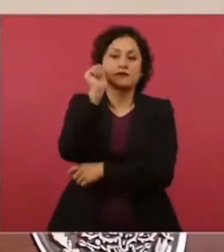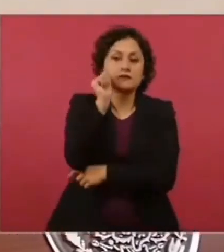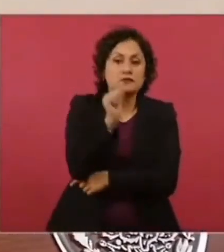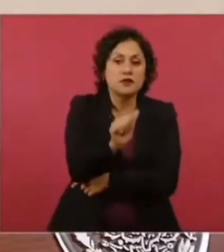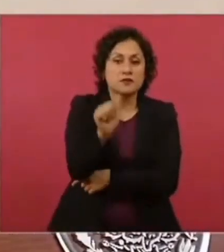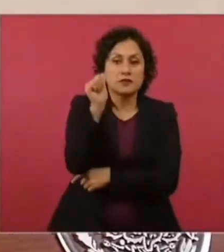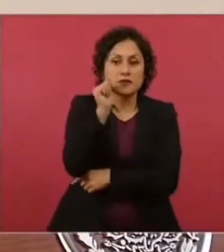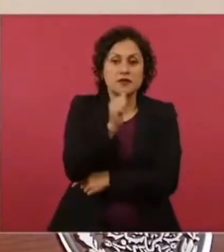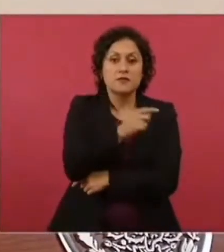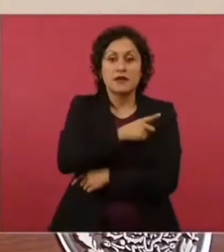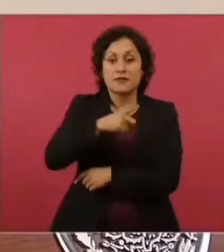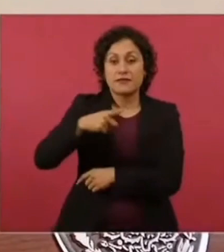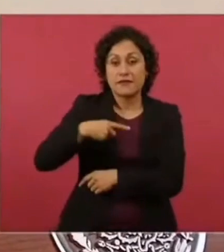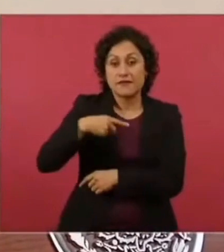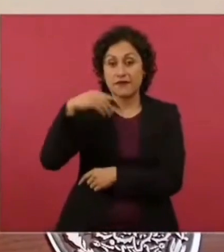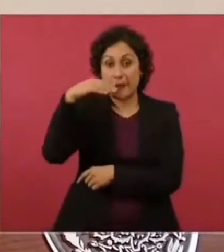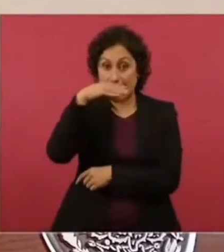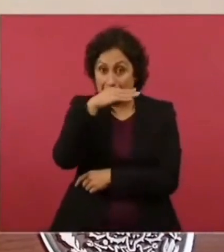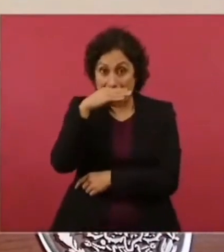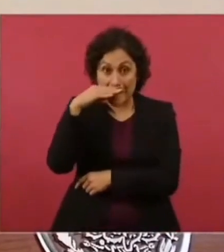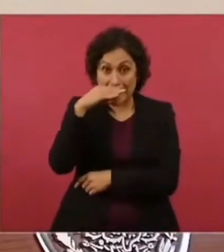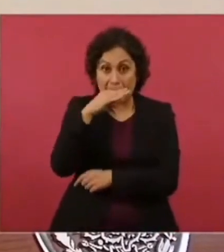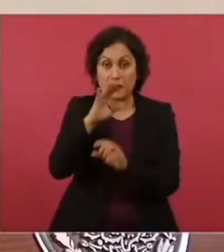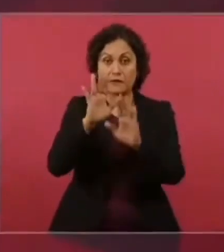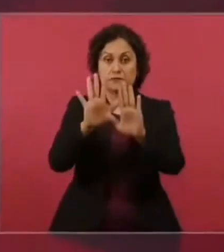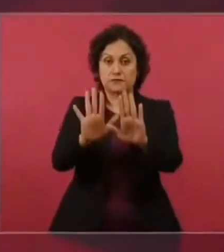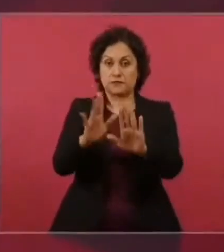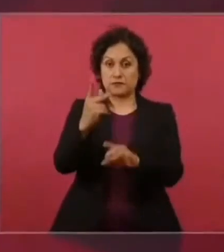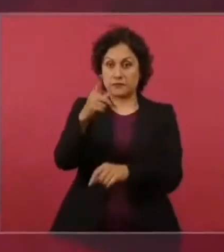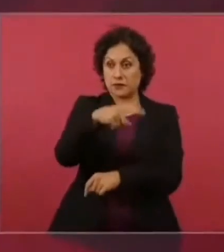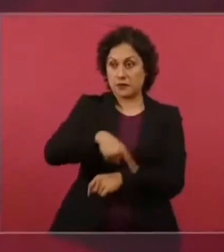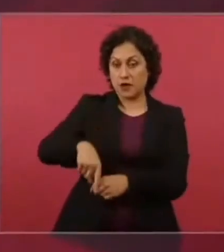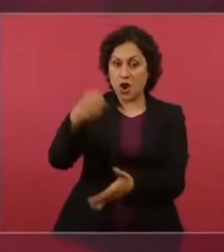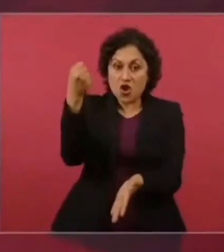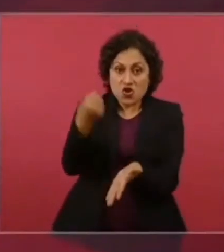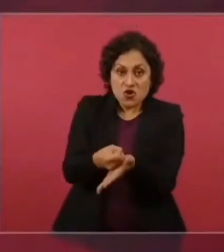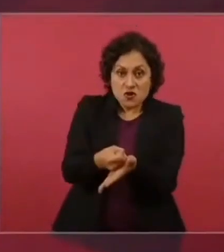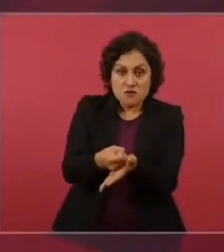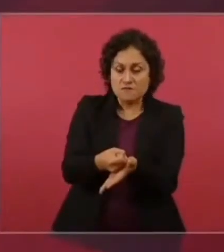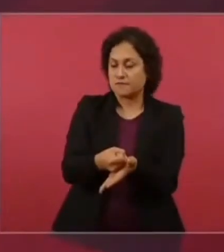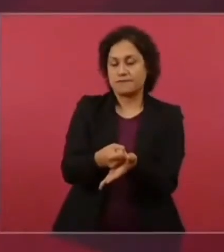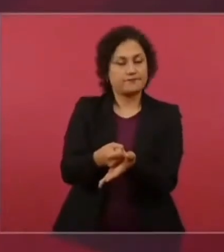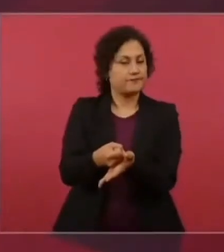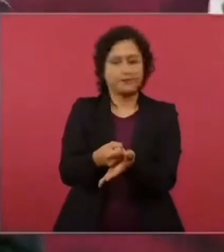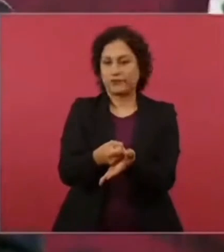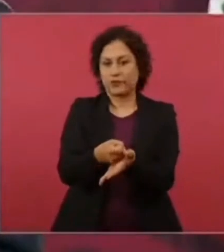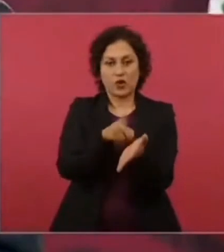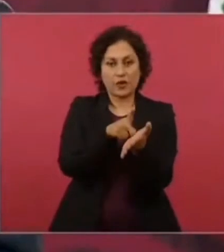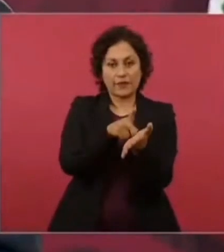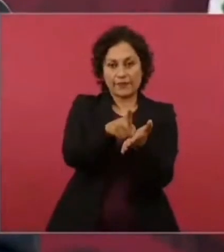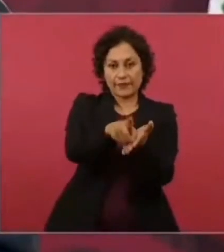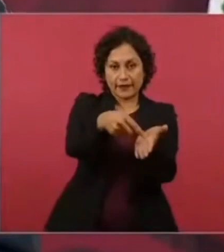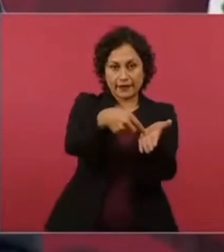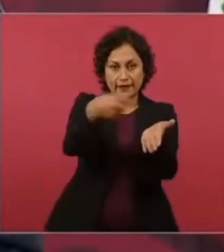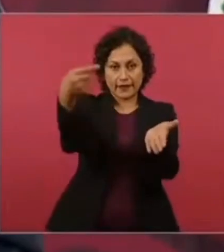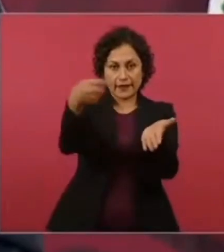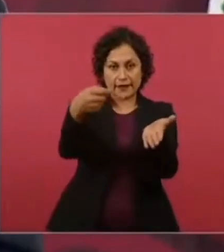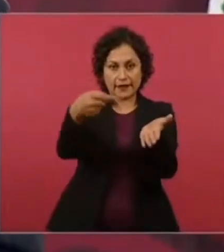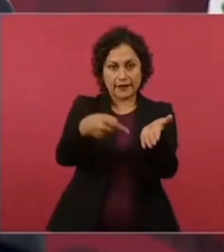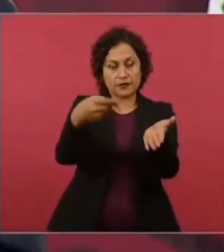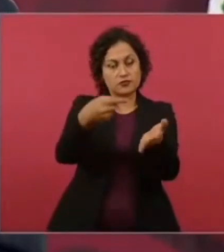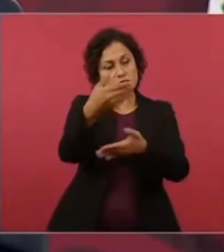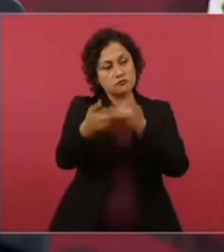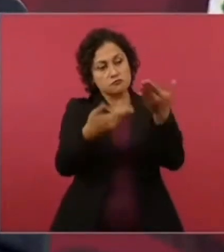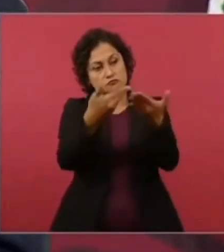se limita a nadie. Lo que por derecho corresponde se le entrega.